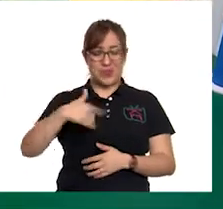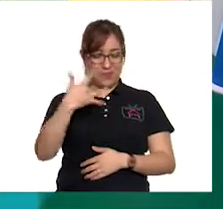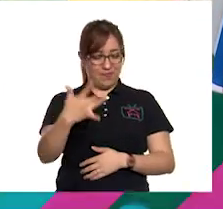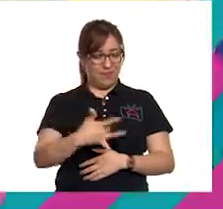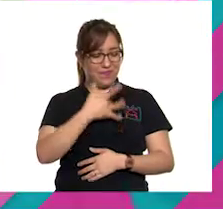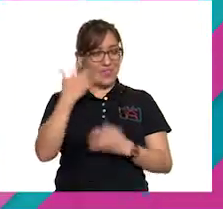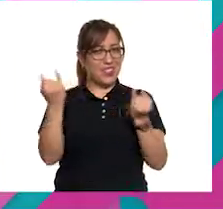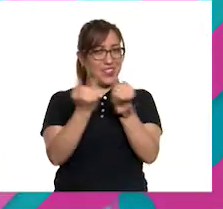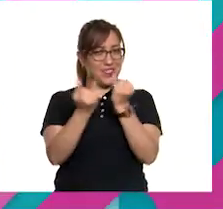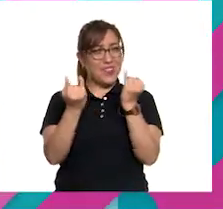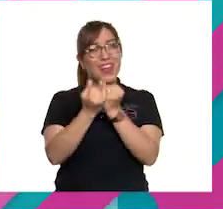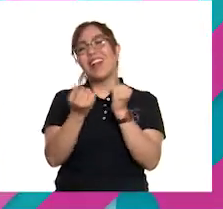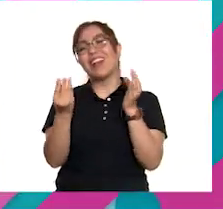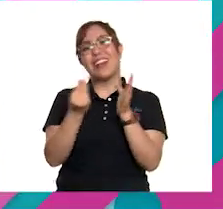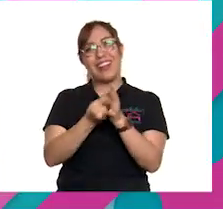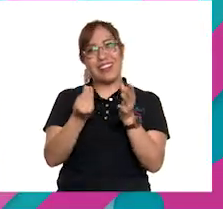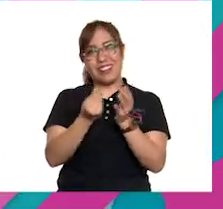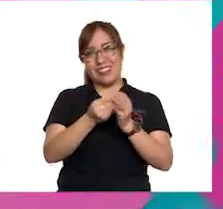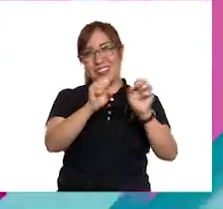salón de clase.